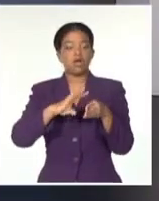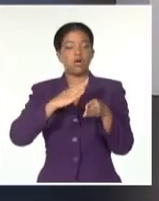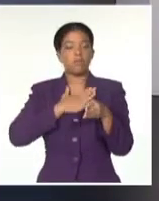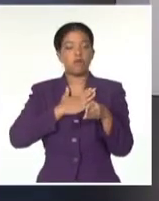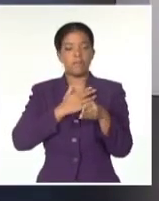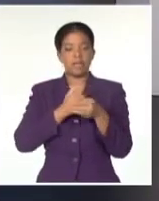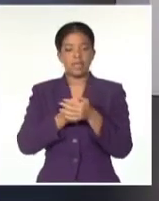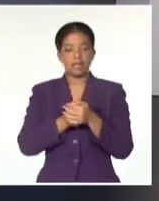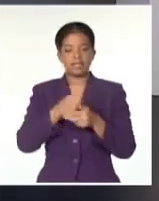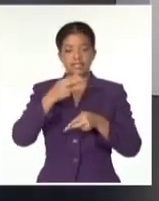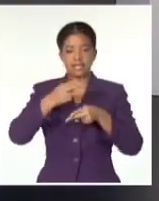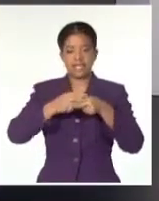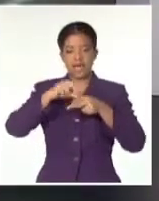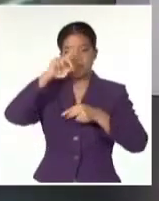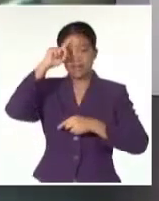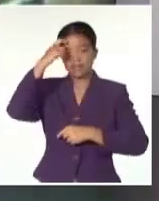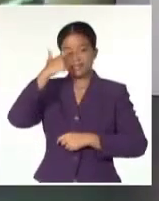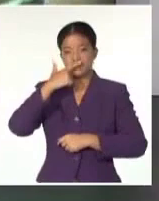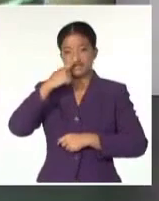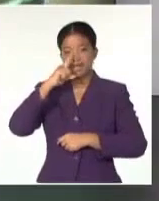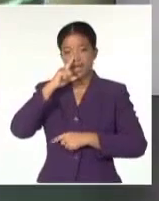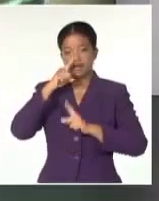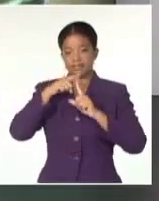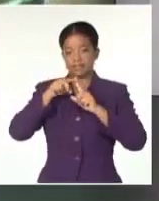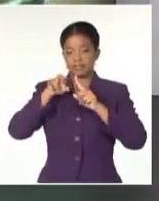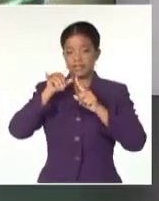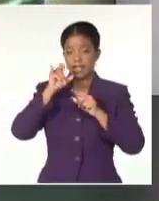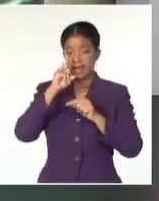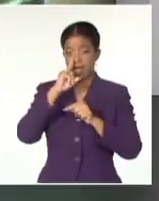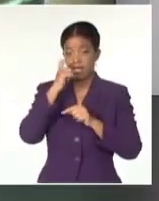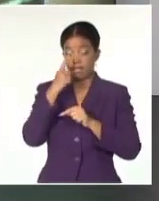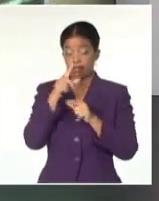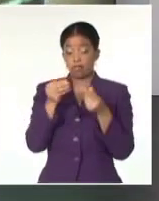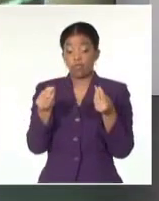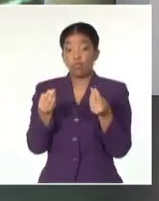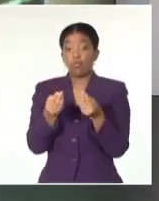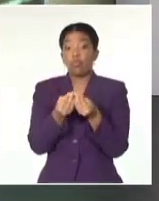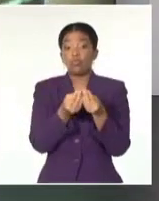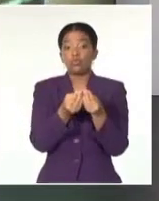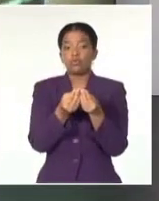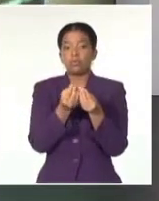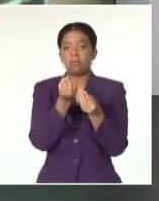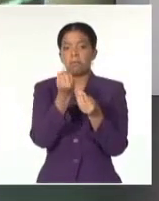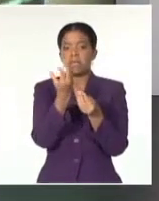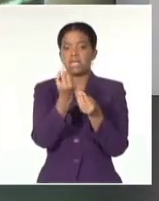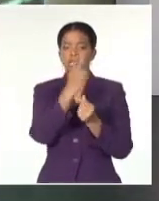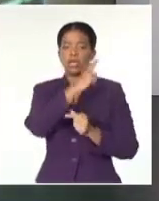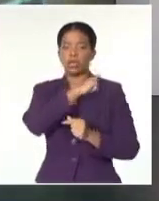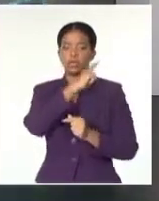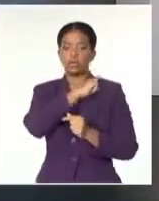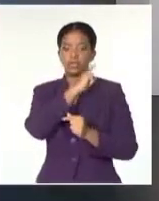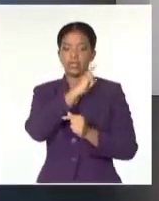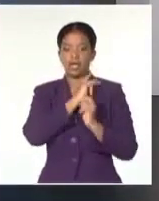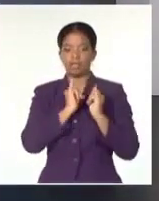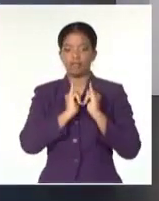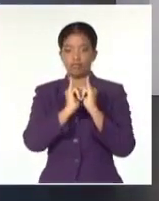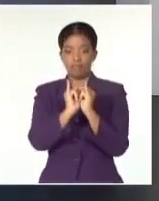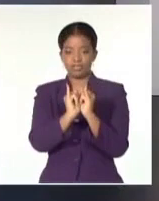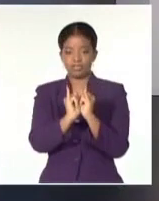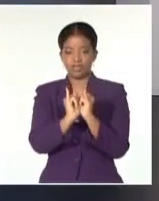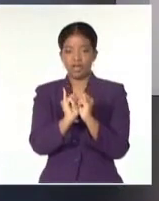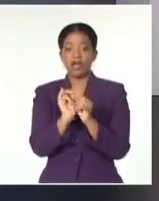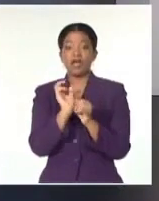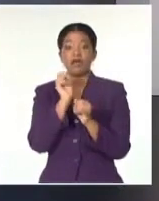Santrina. Ambos, Posada y Magriñá, mintieron a las autoridades acerca de este traslado y de